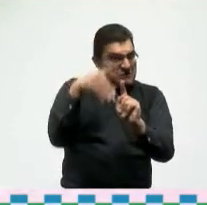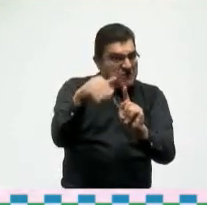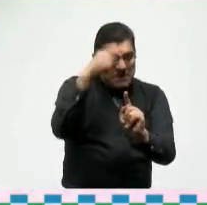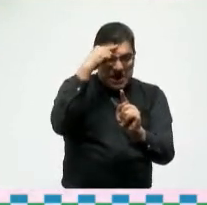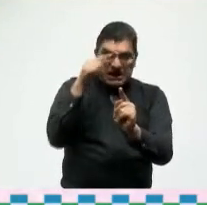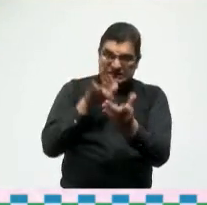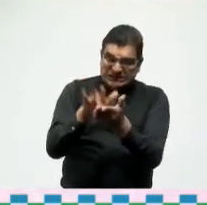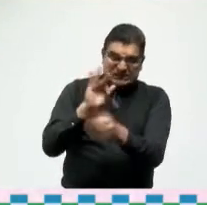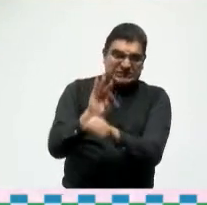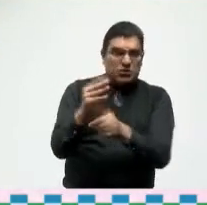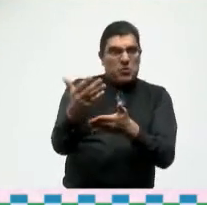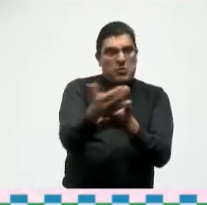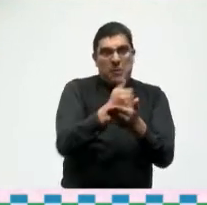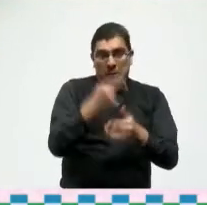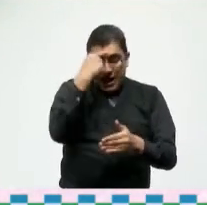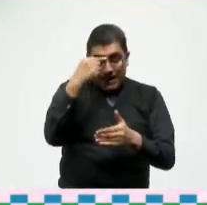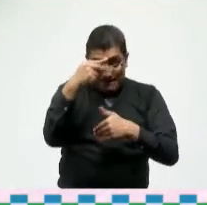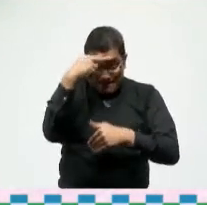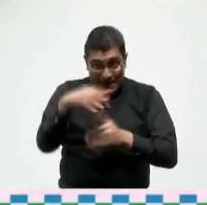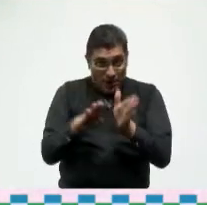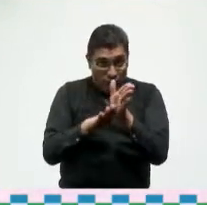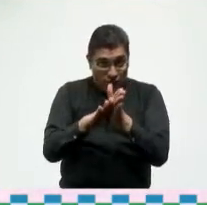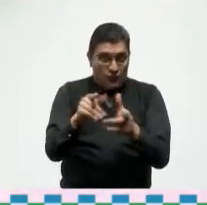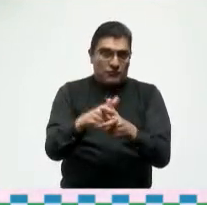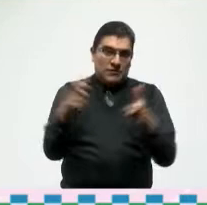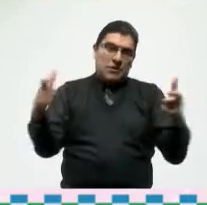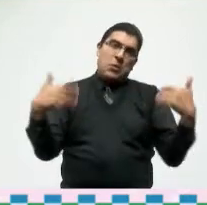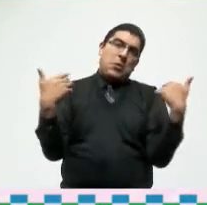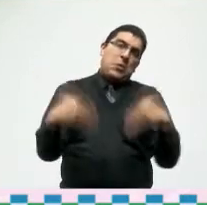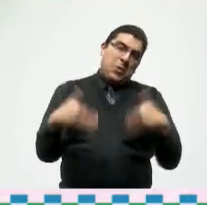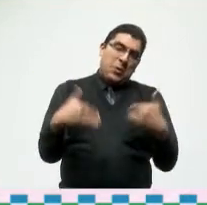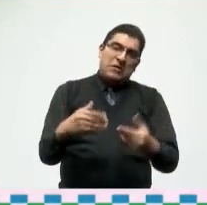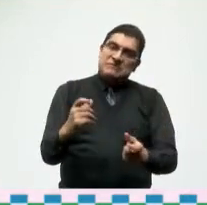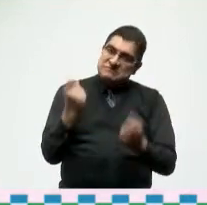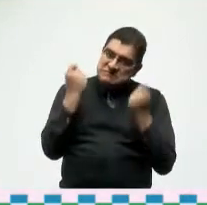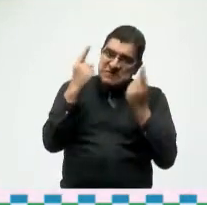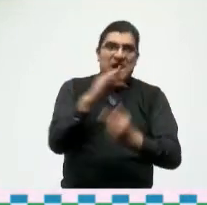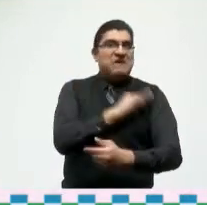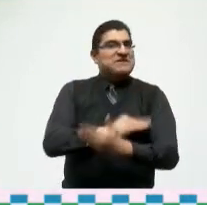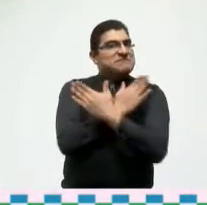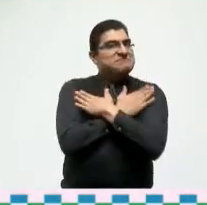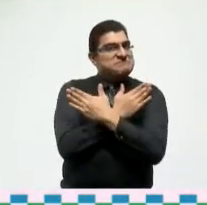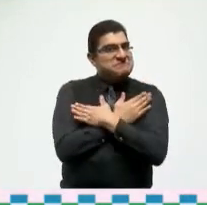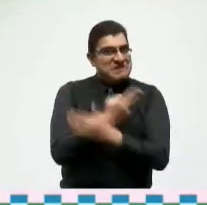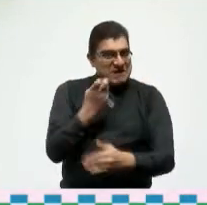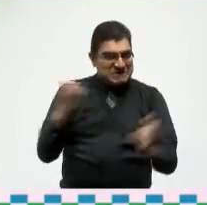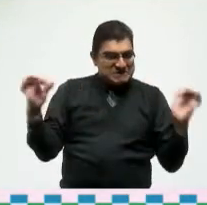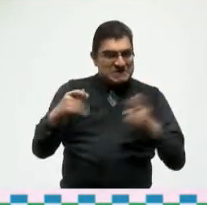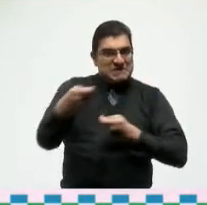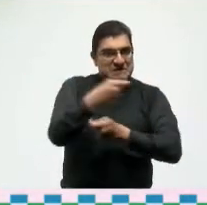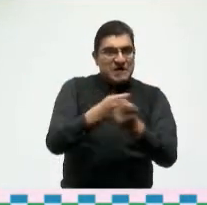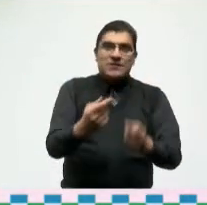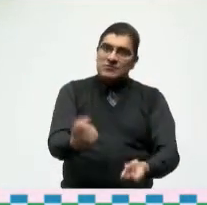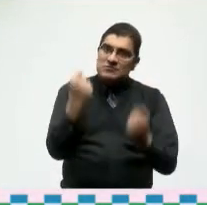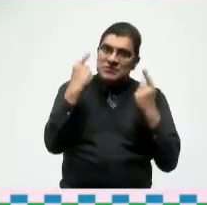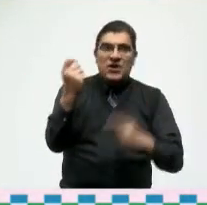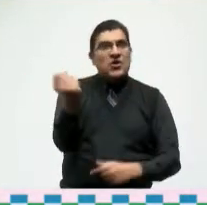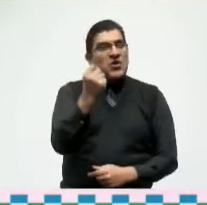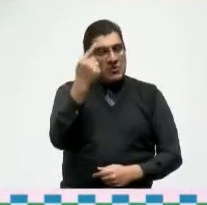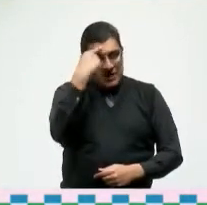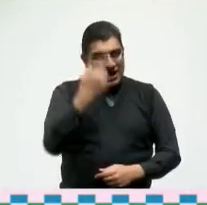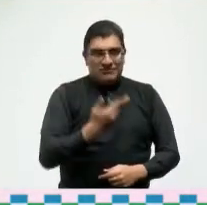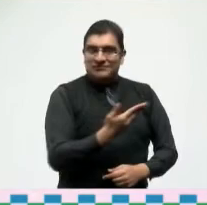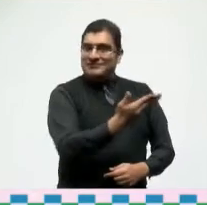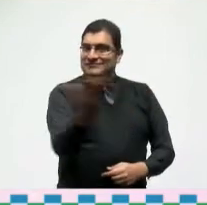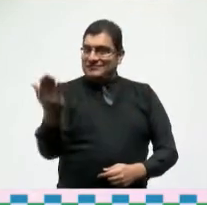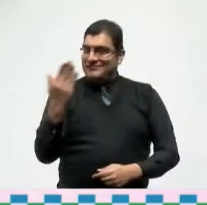para el desarrollo económico de México felicidades por este evento enhorabuena para todos enhorabuena